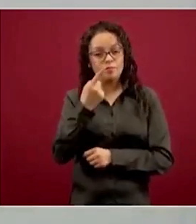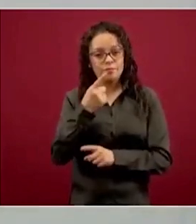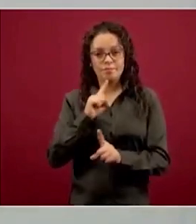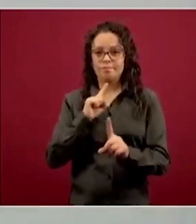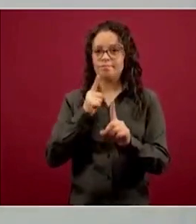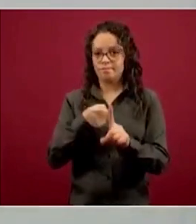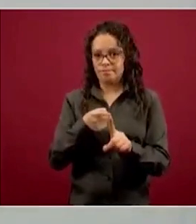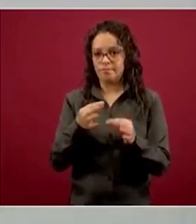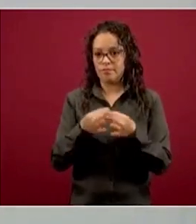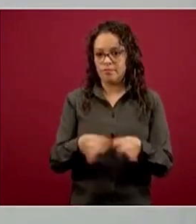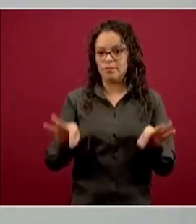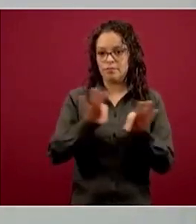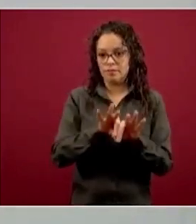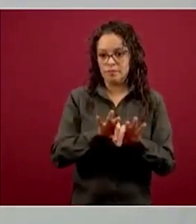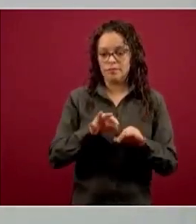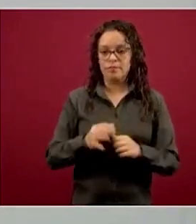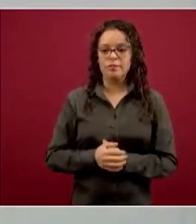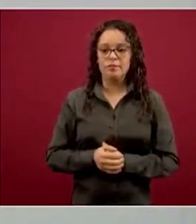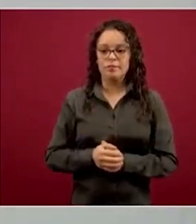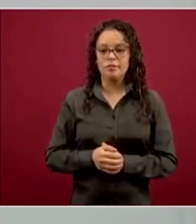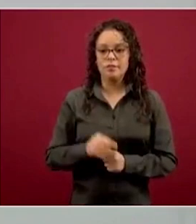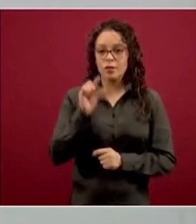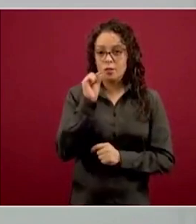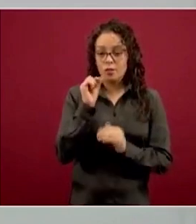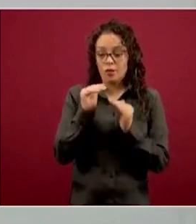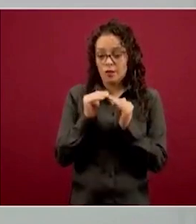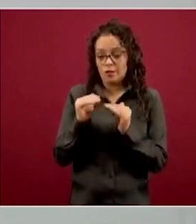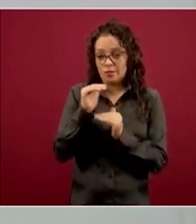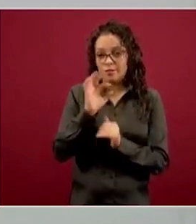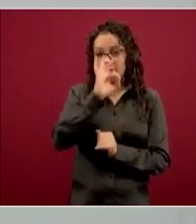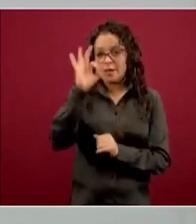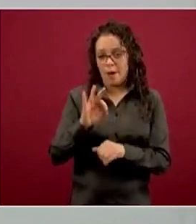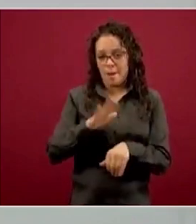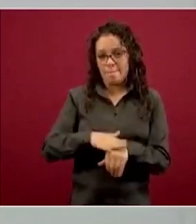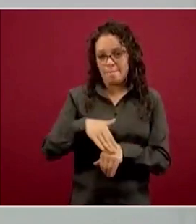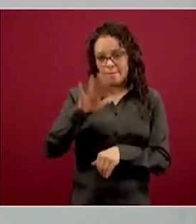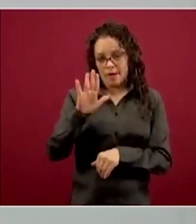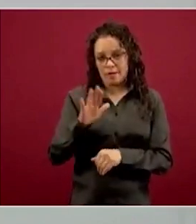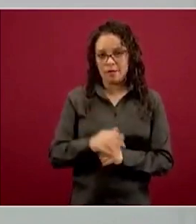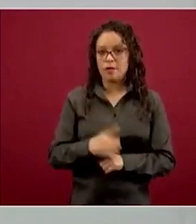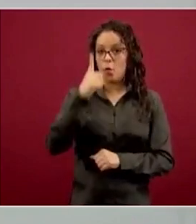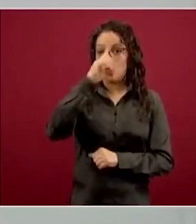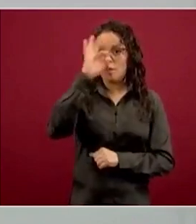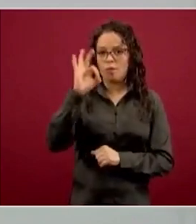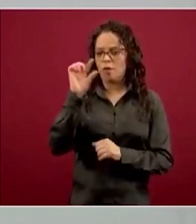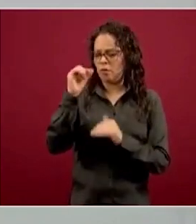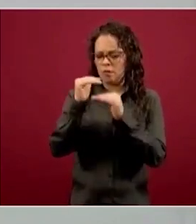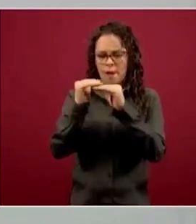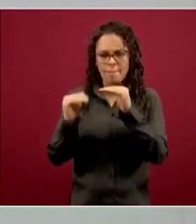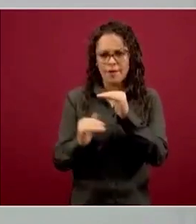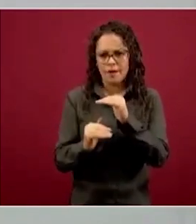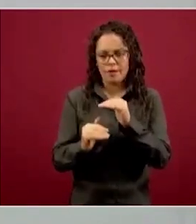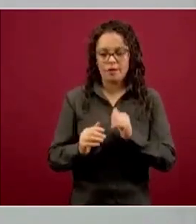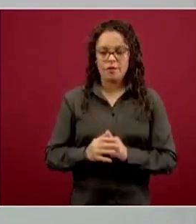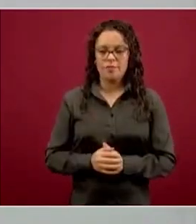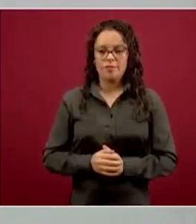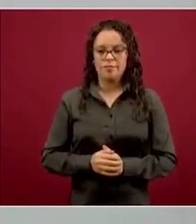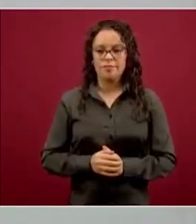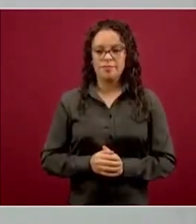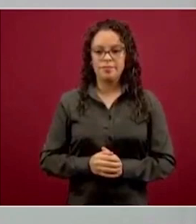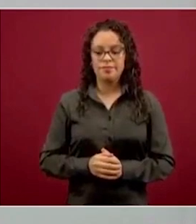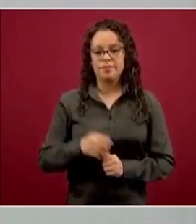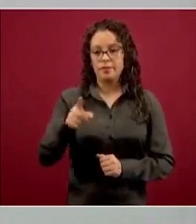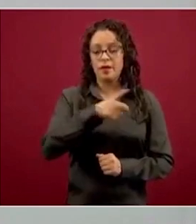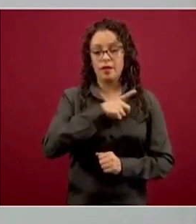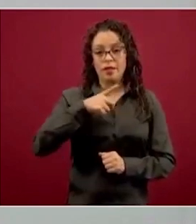porcentaje, pero menor del 1 por ciento, pero mayor que cero, donde la clave que puso, que recordemos, estoy